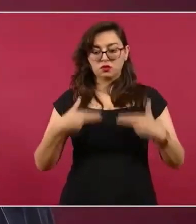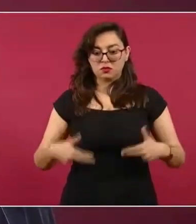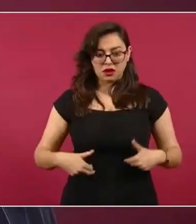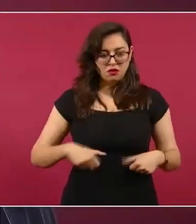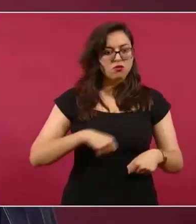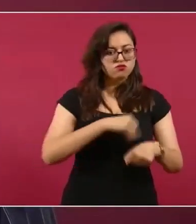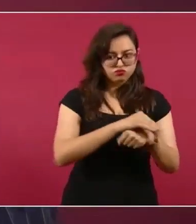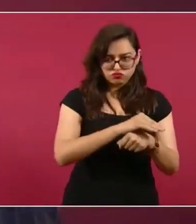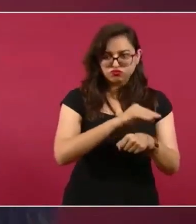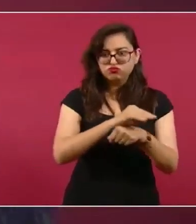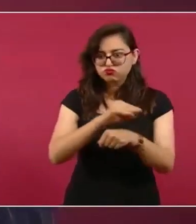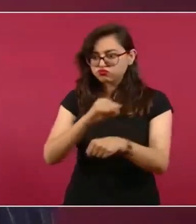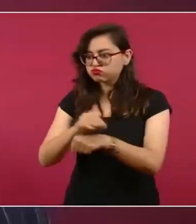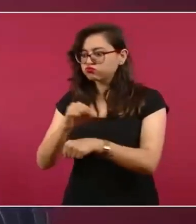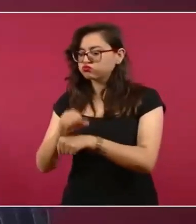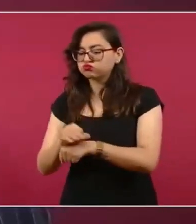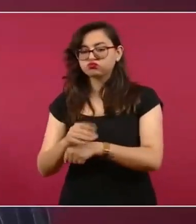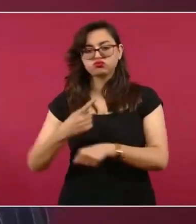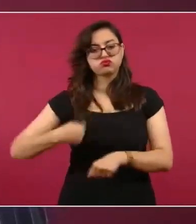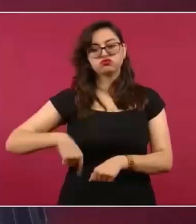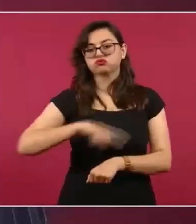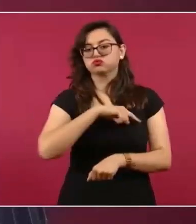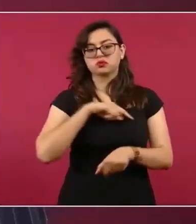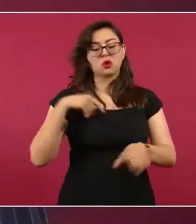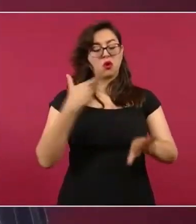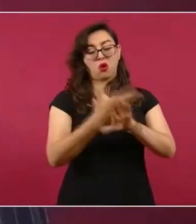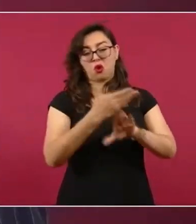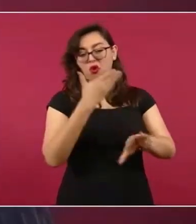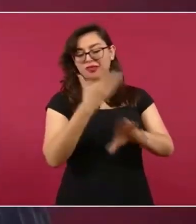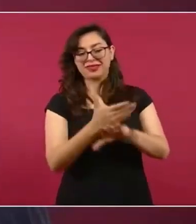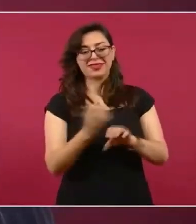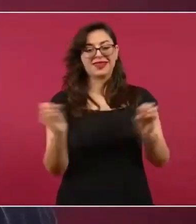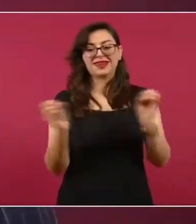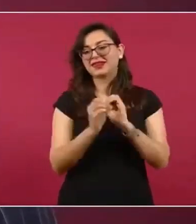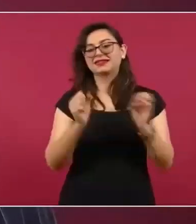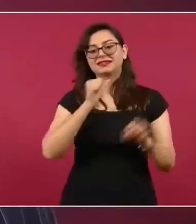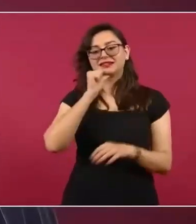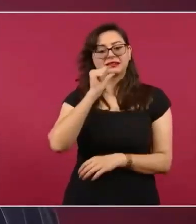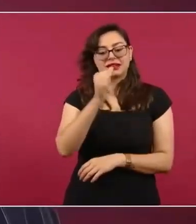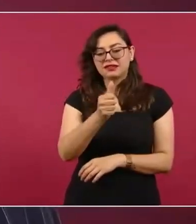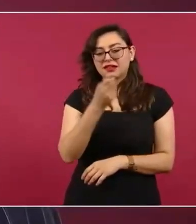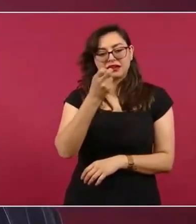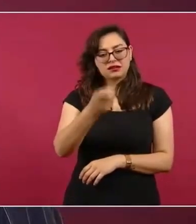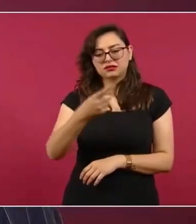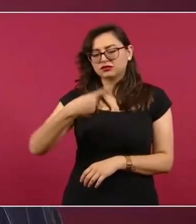a Ni a nadie, pues. No andamos en eso.